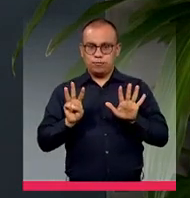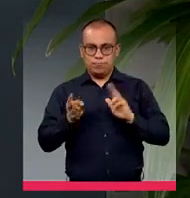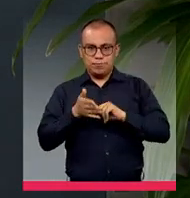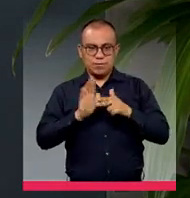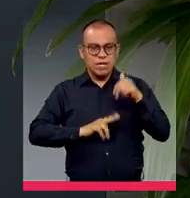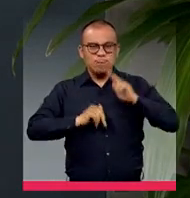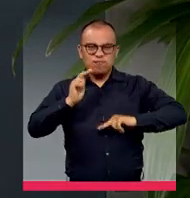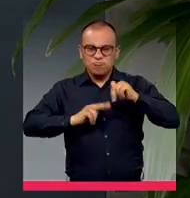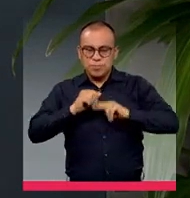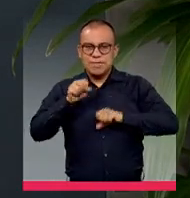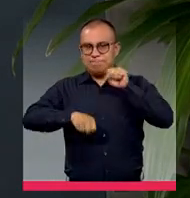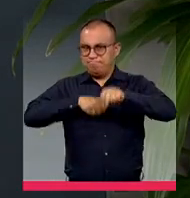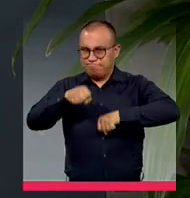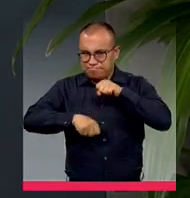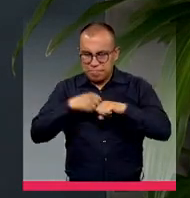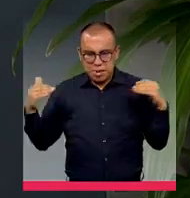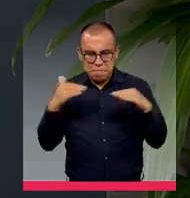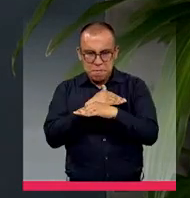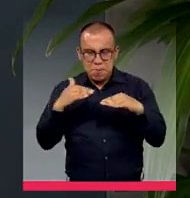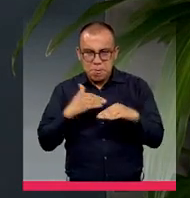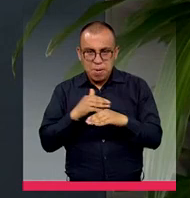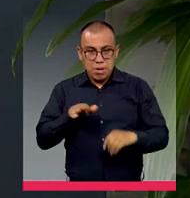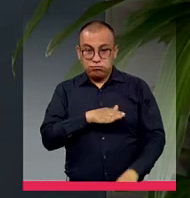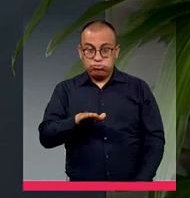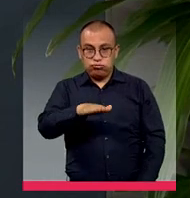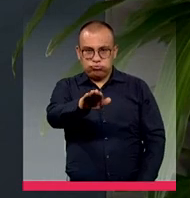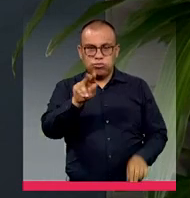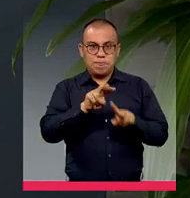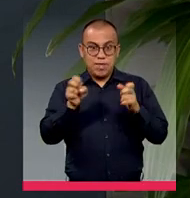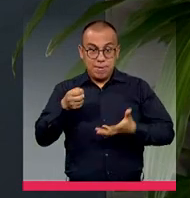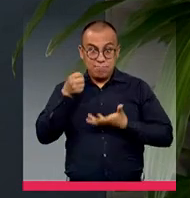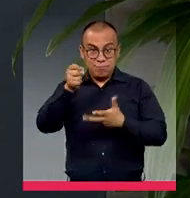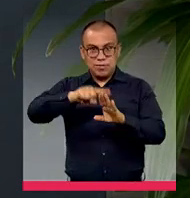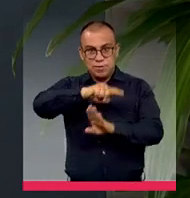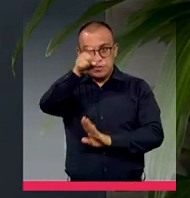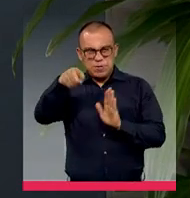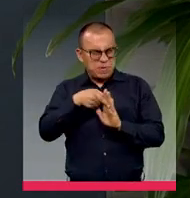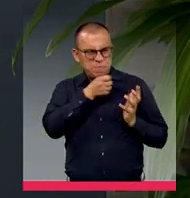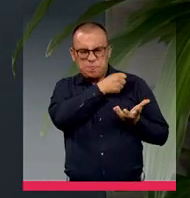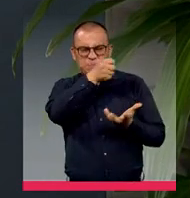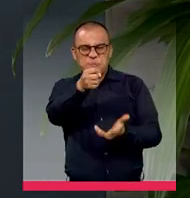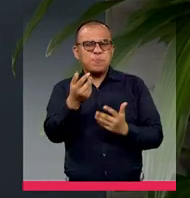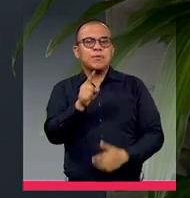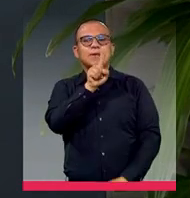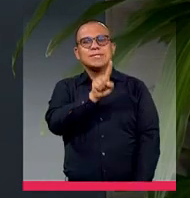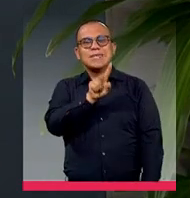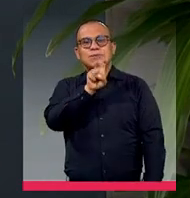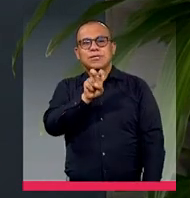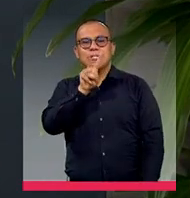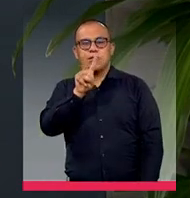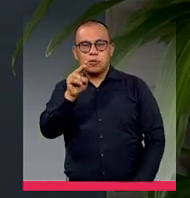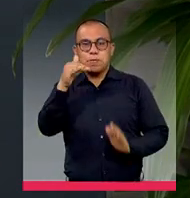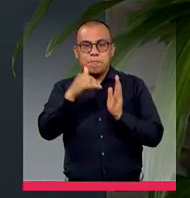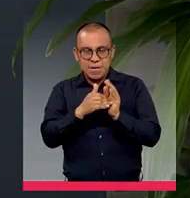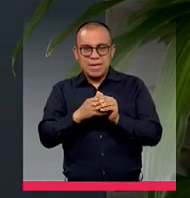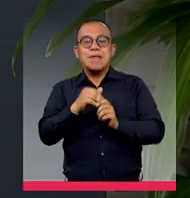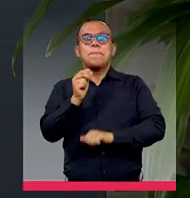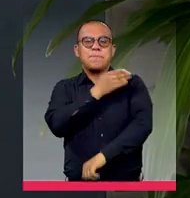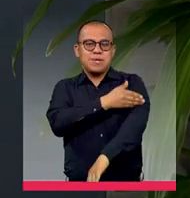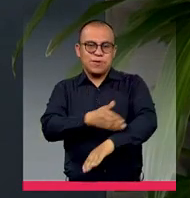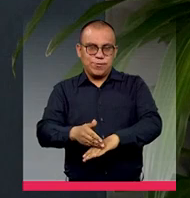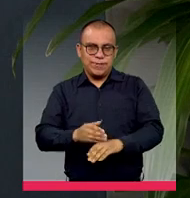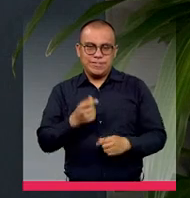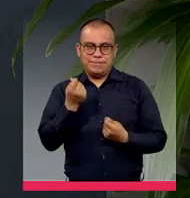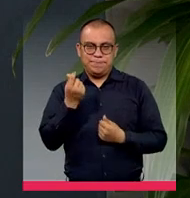ciclorrutas, aceras y vías. Para este paquete de obras, la entidad destinó un presupuesto de 172.221 millones de